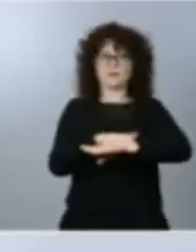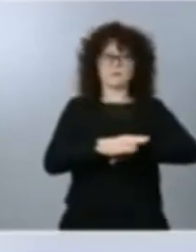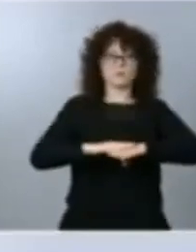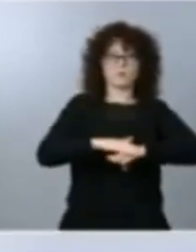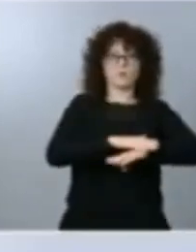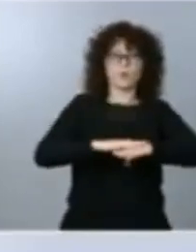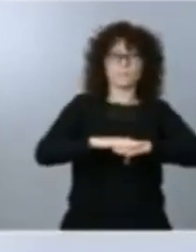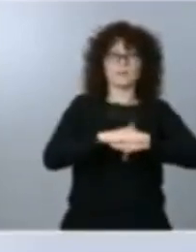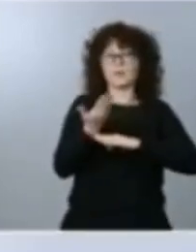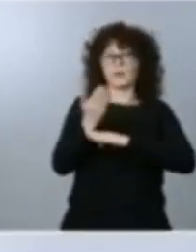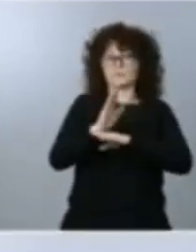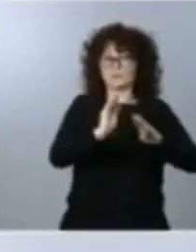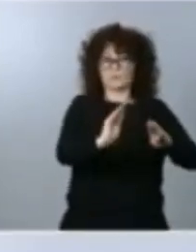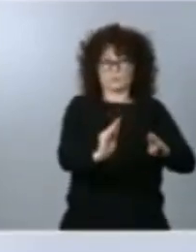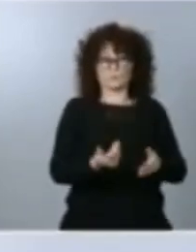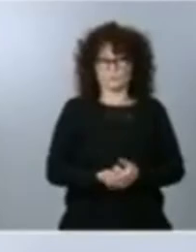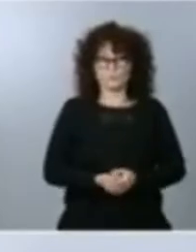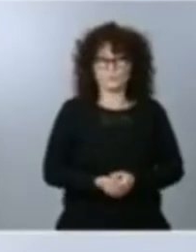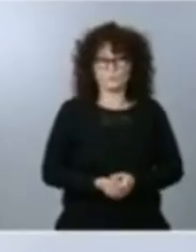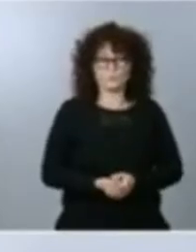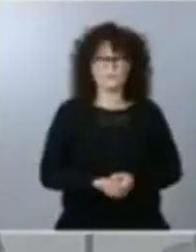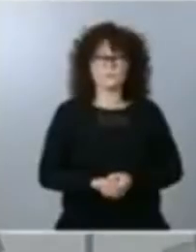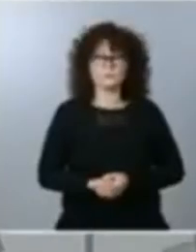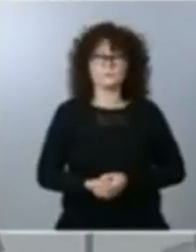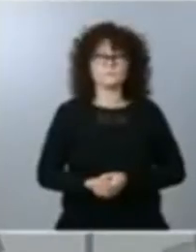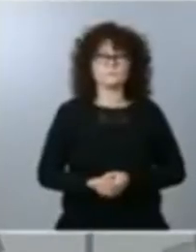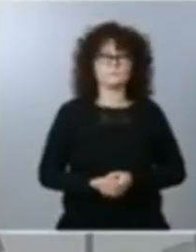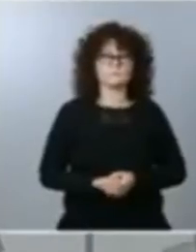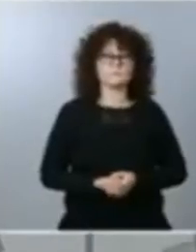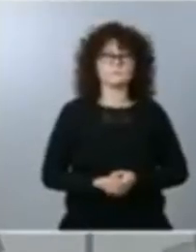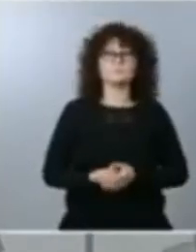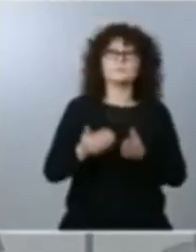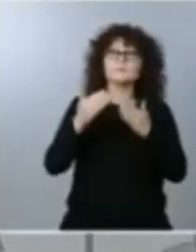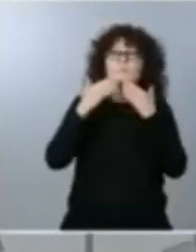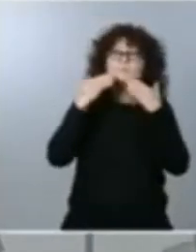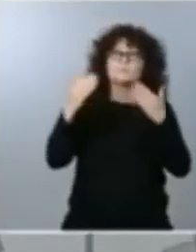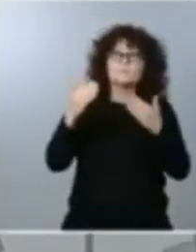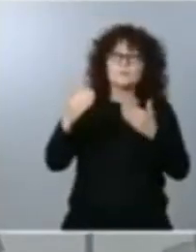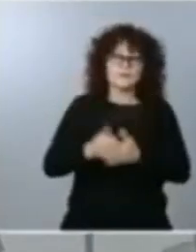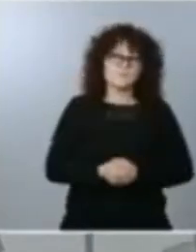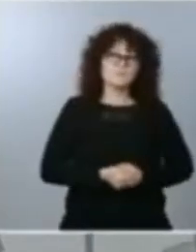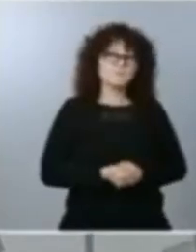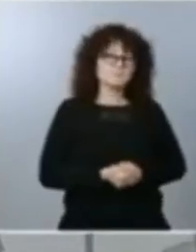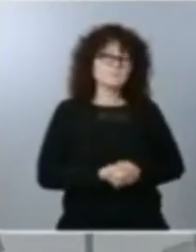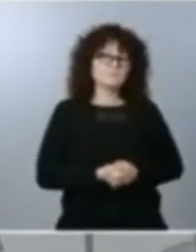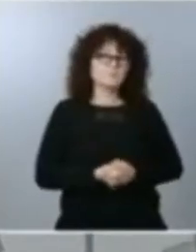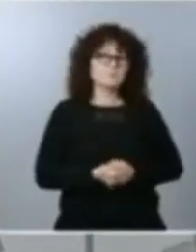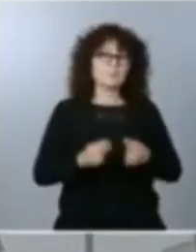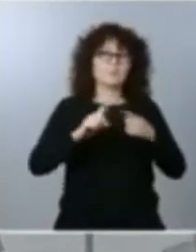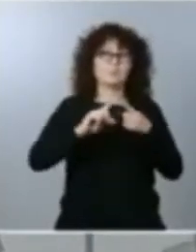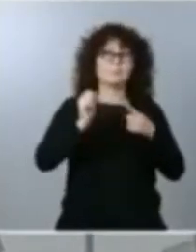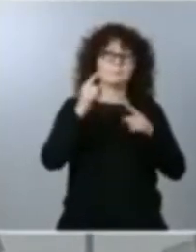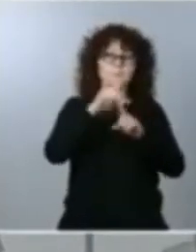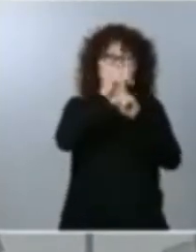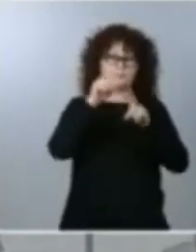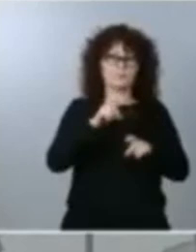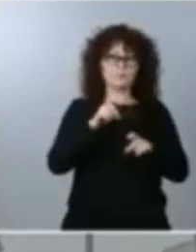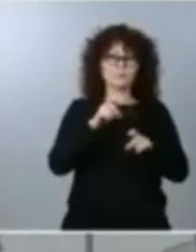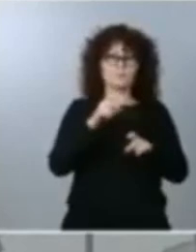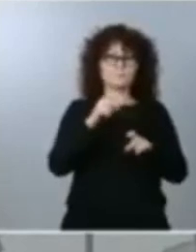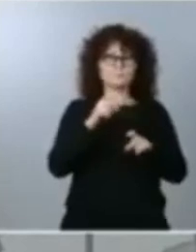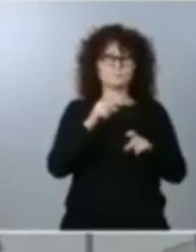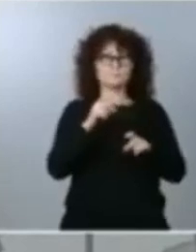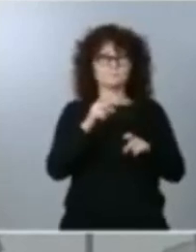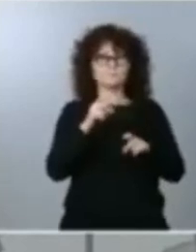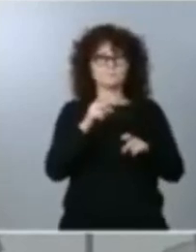que estaba manteniendo en los últimos días Bueno, muchas gracias Keti En relación con la primera de las preguntas en fin yo creo